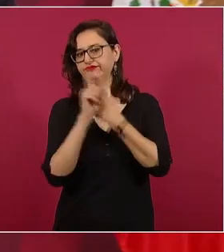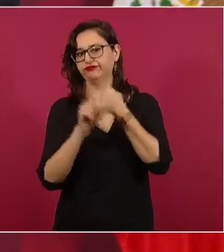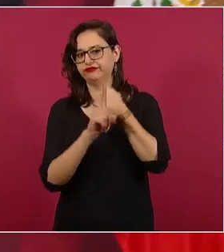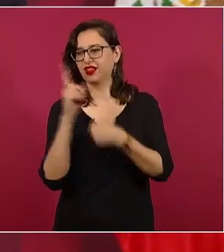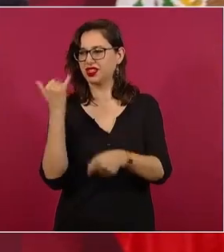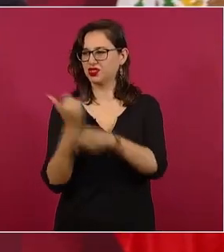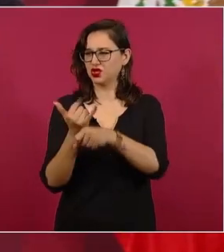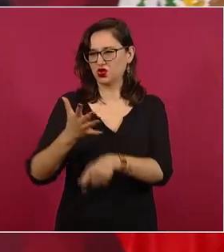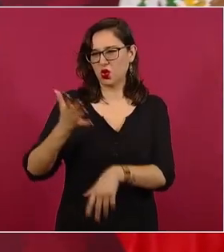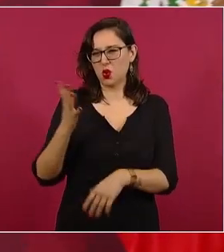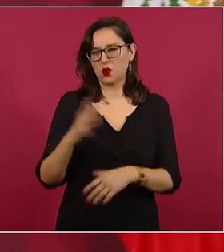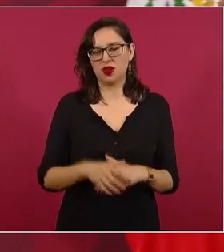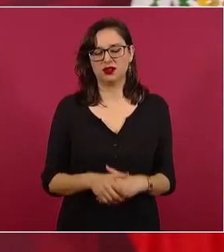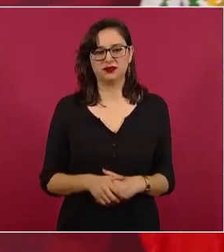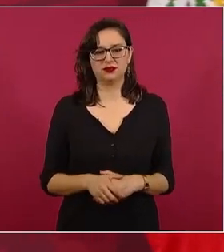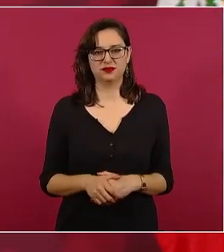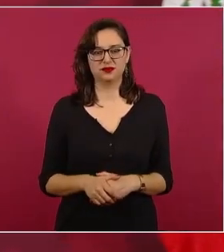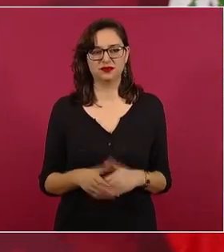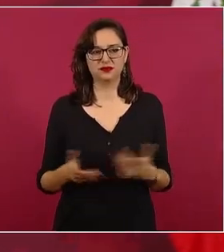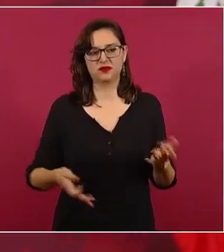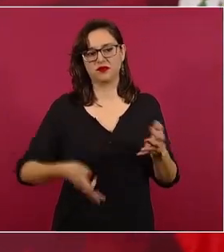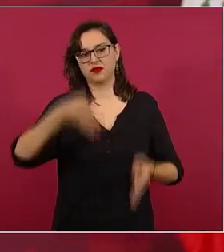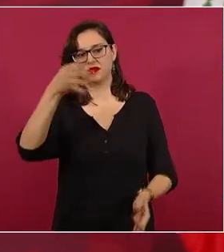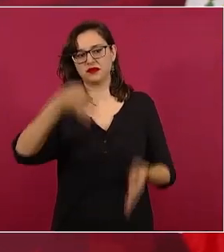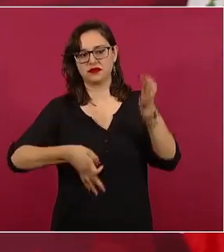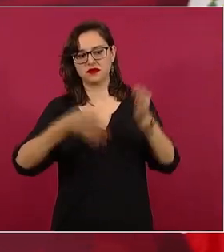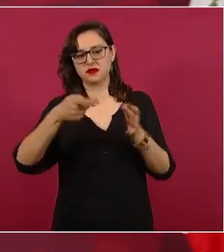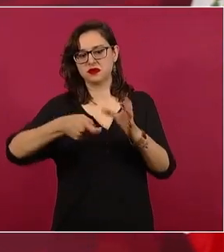pues no le hace que lo haya liberado el juez.